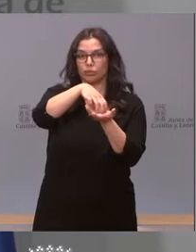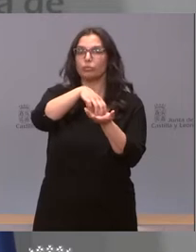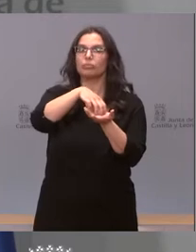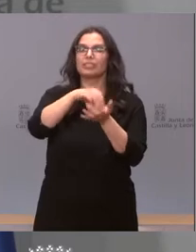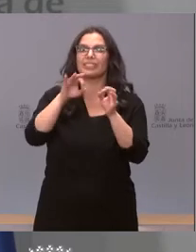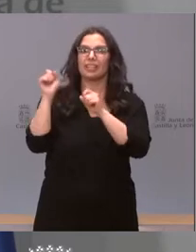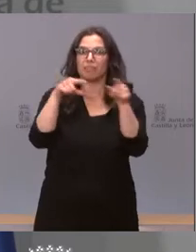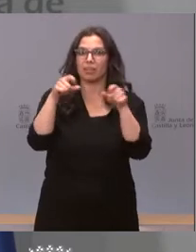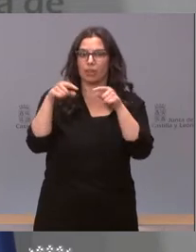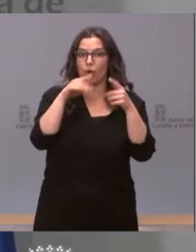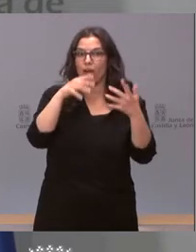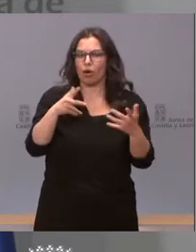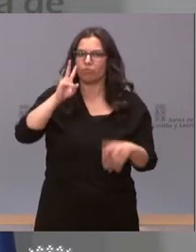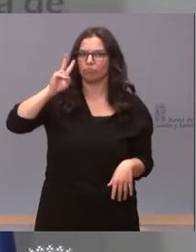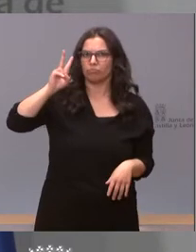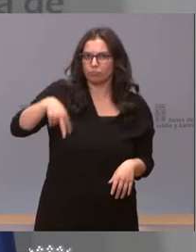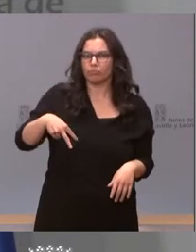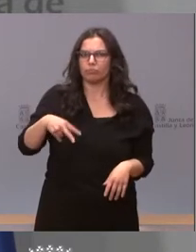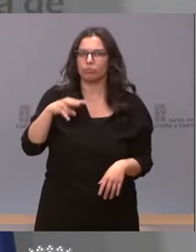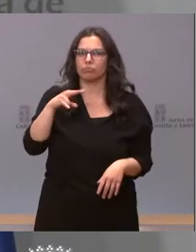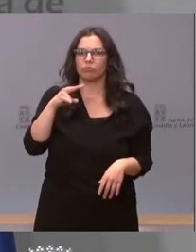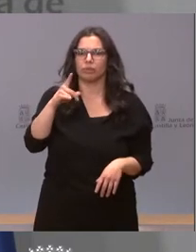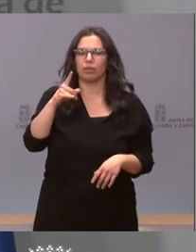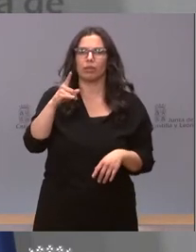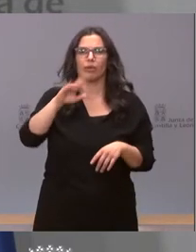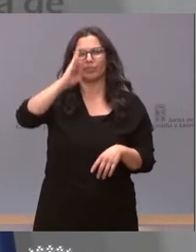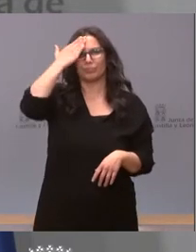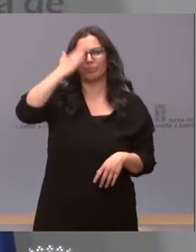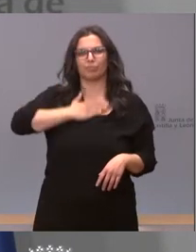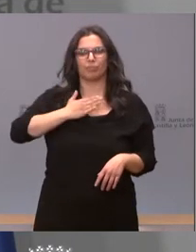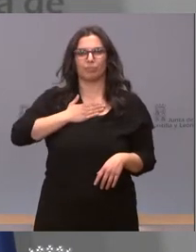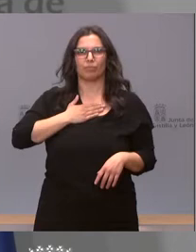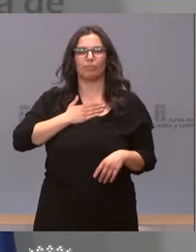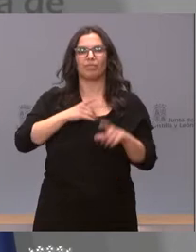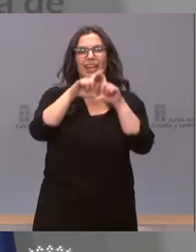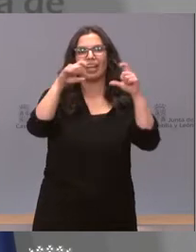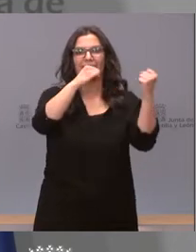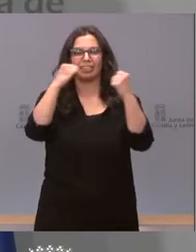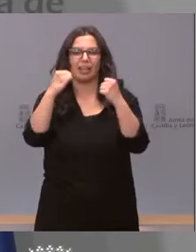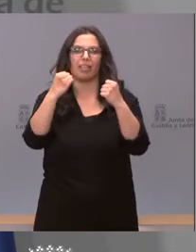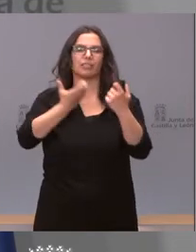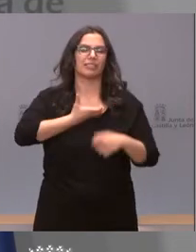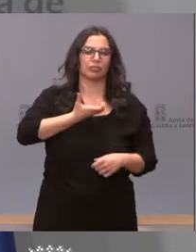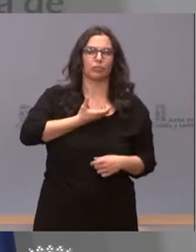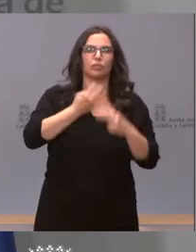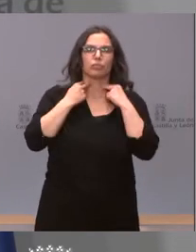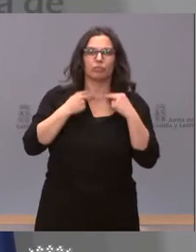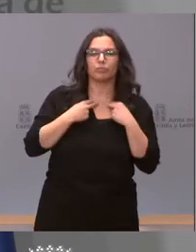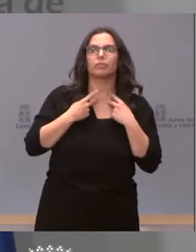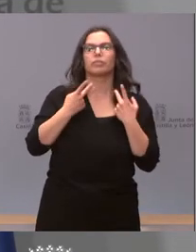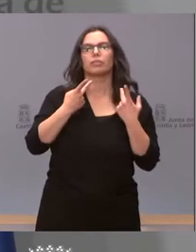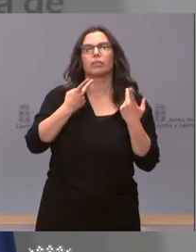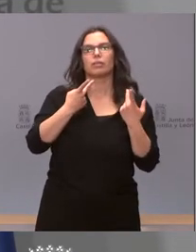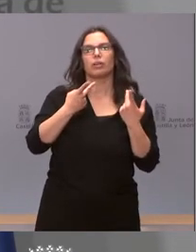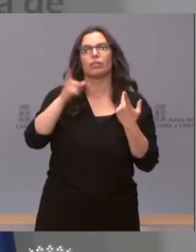inmigración que están actualmente reconocidos y cuya titularidad corresponde a cuatro entidades locales y a 20 entidades sin ánimo de